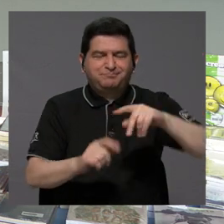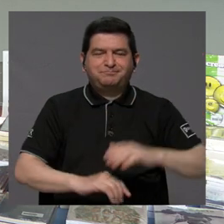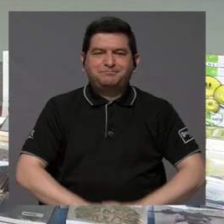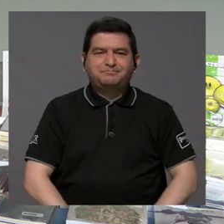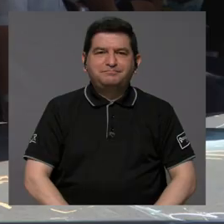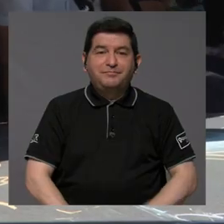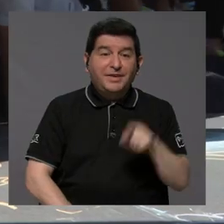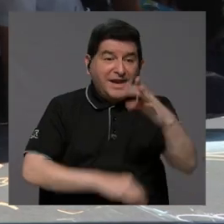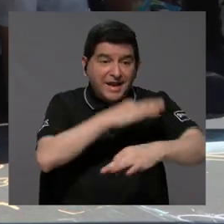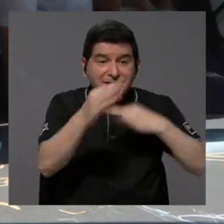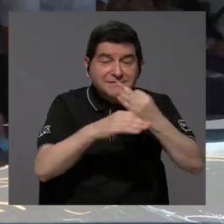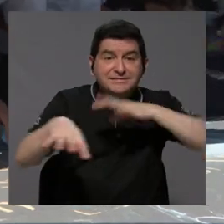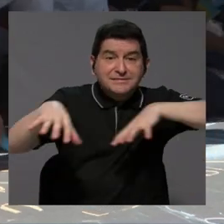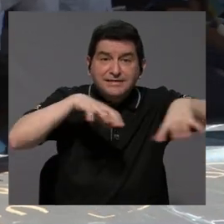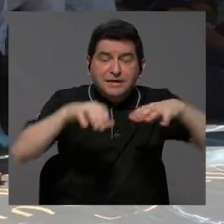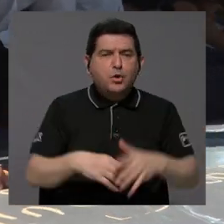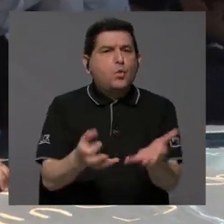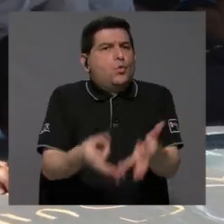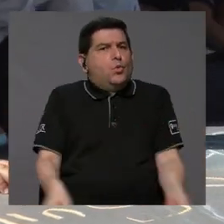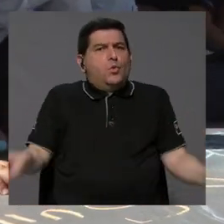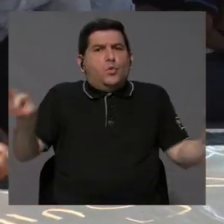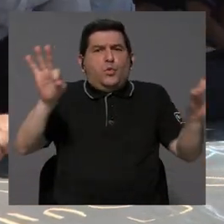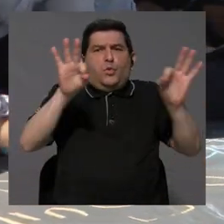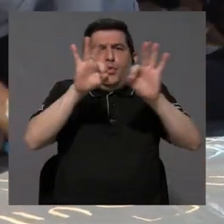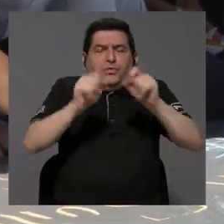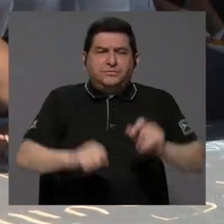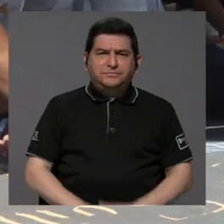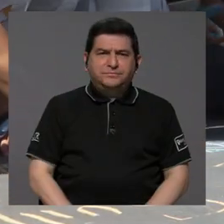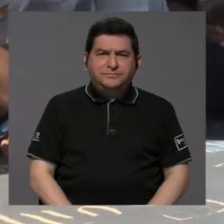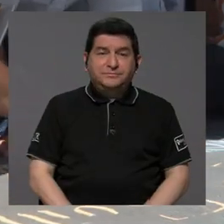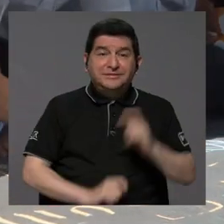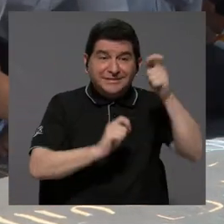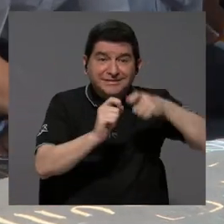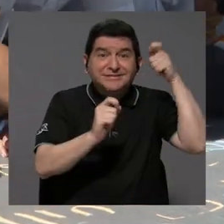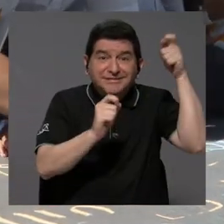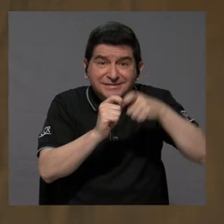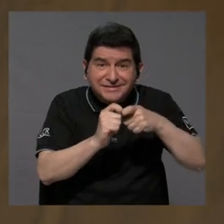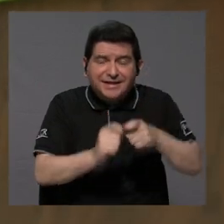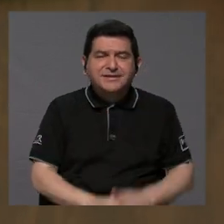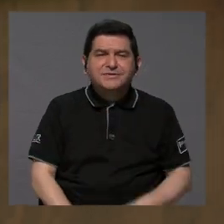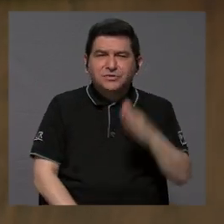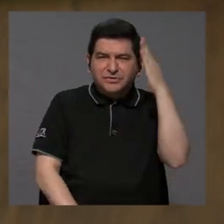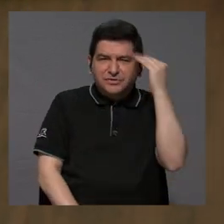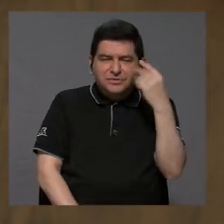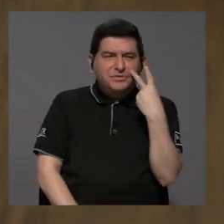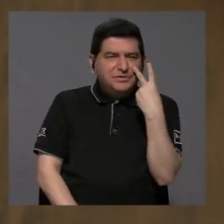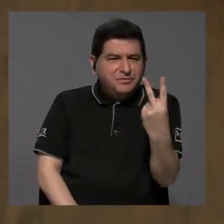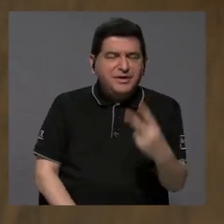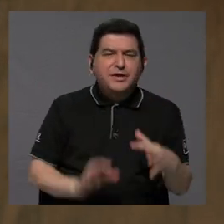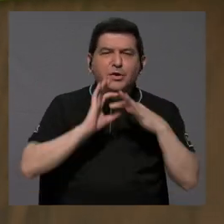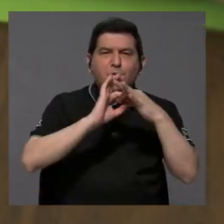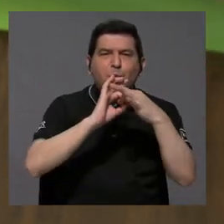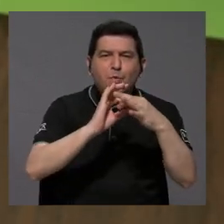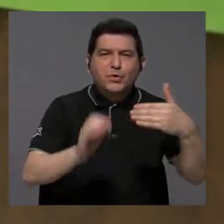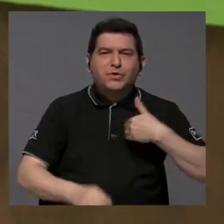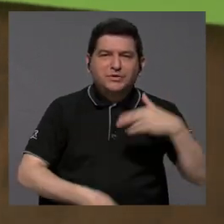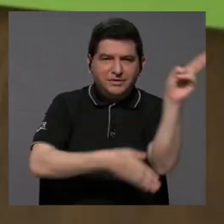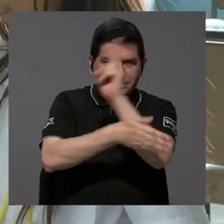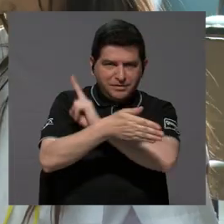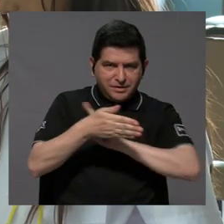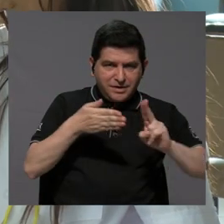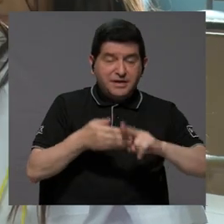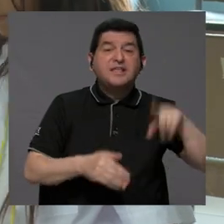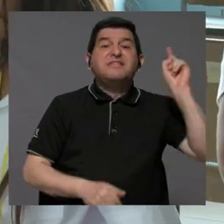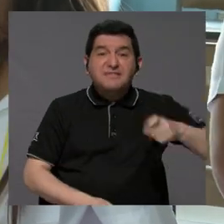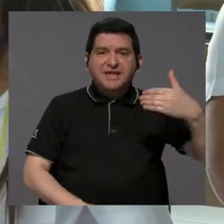cabo. Este tipo de actividades son sumamente importantes, porque justamente podemos vivenciar y ver ese vínculo que tiene la